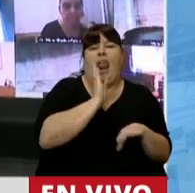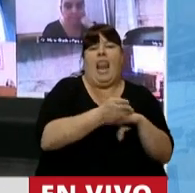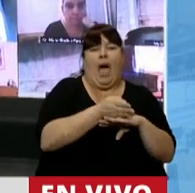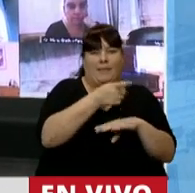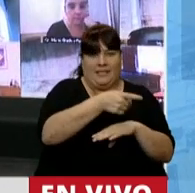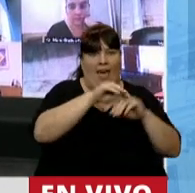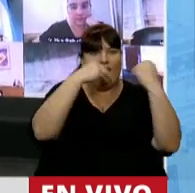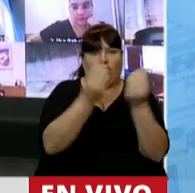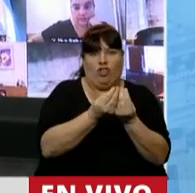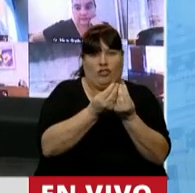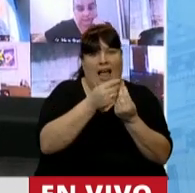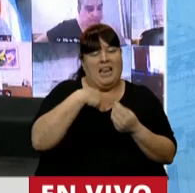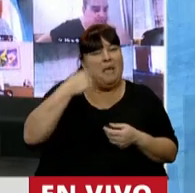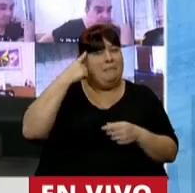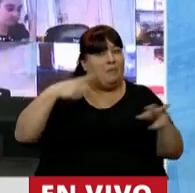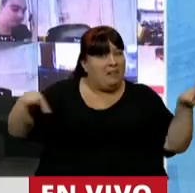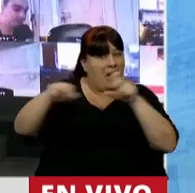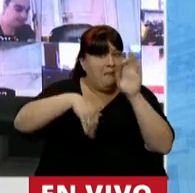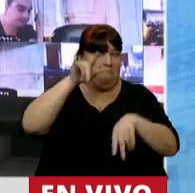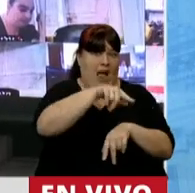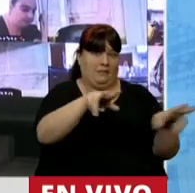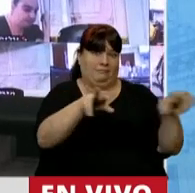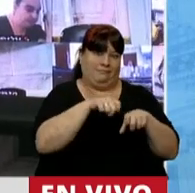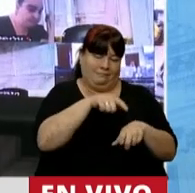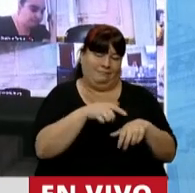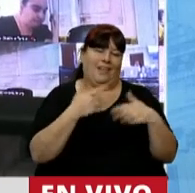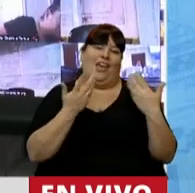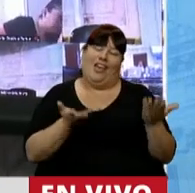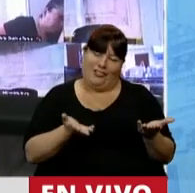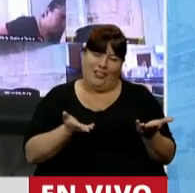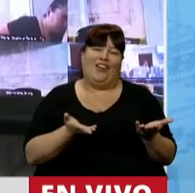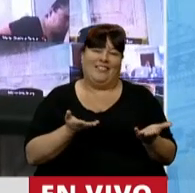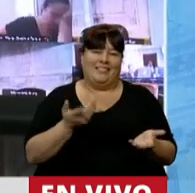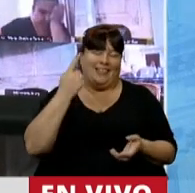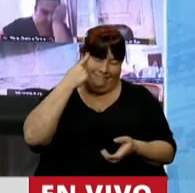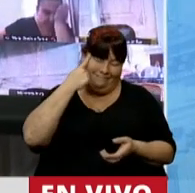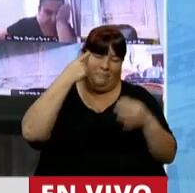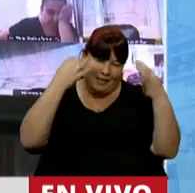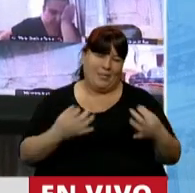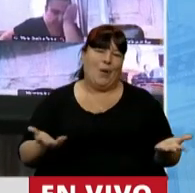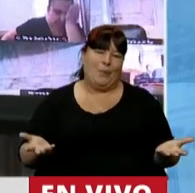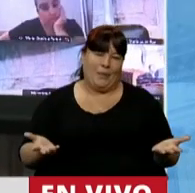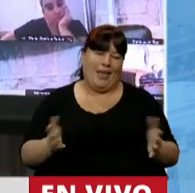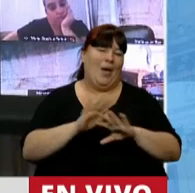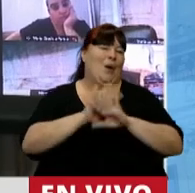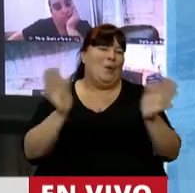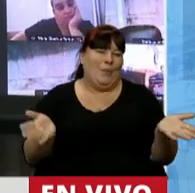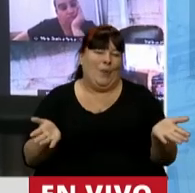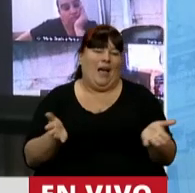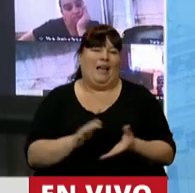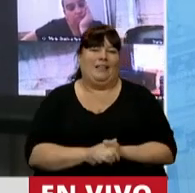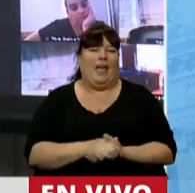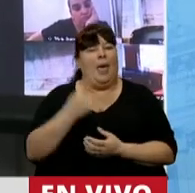% del total de lo que pensamos recaudar entonces tengamos un poquito de sentido común dejémonos